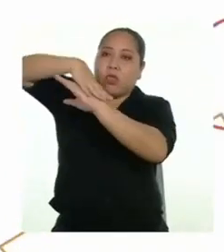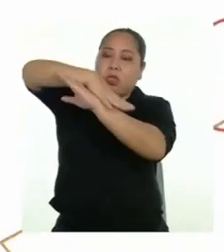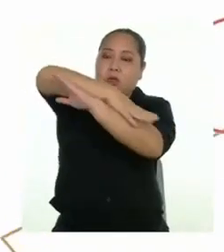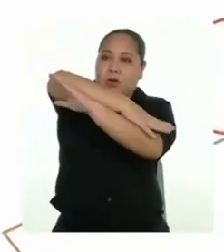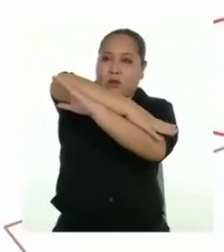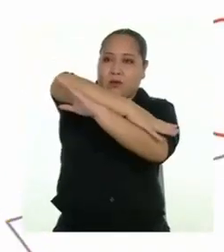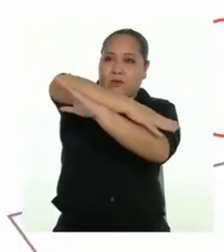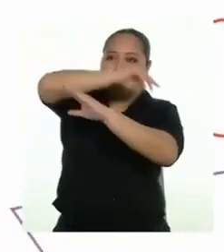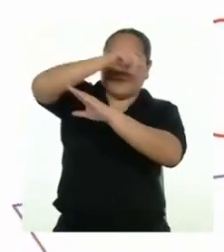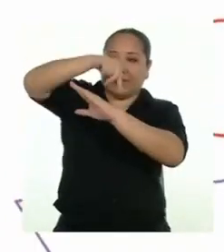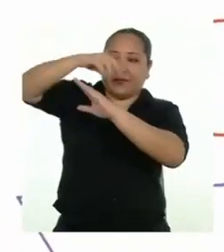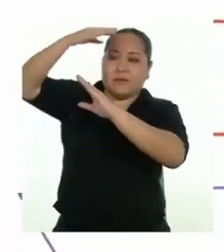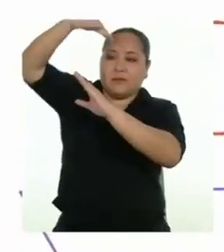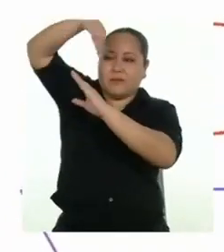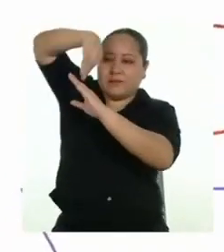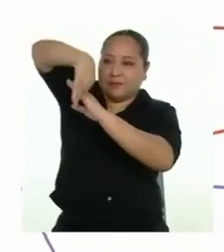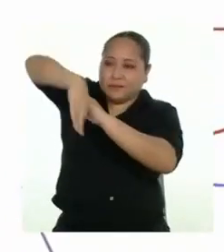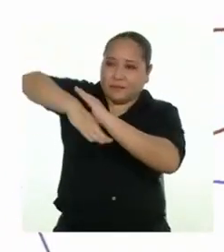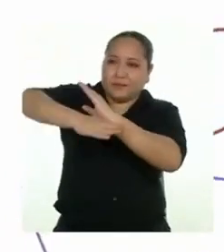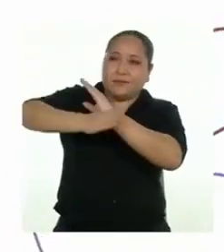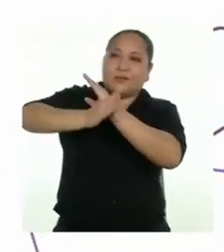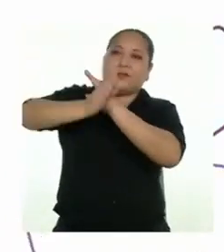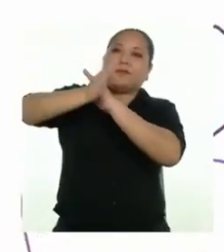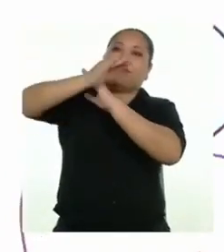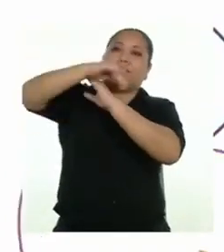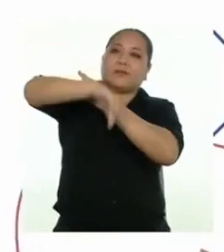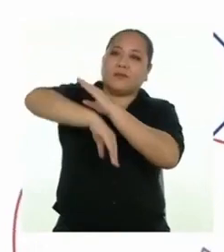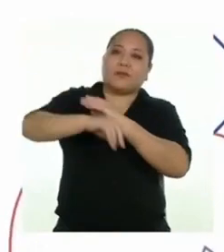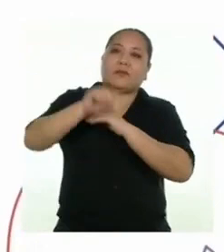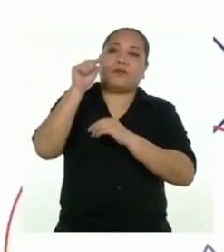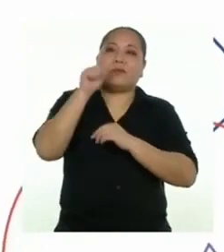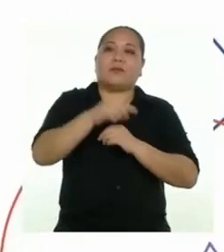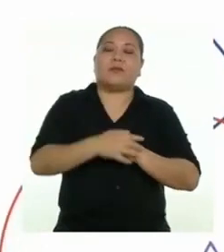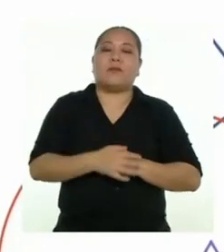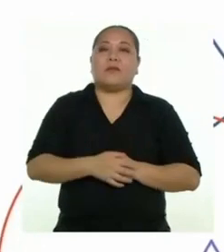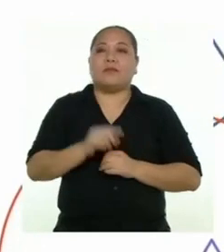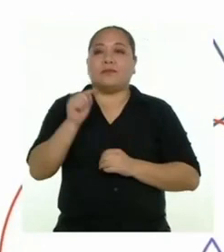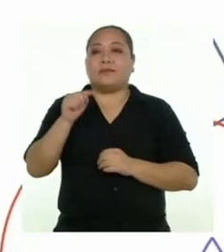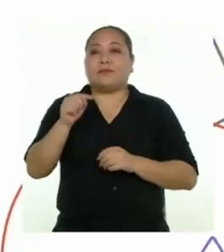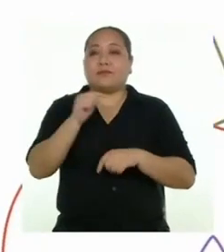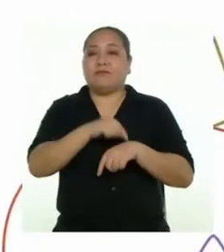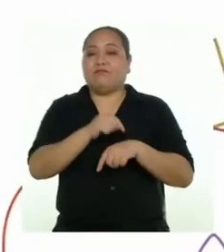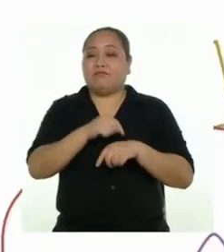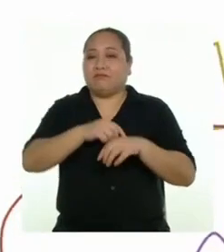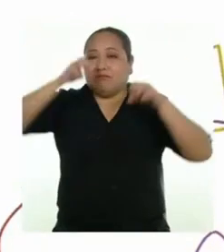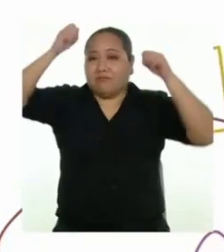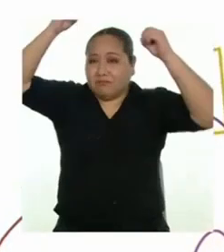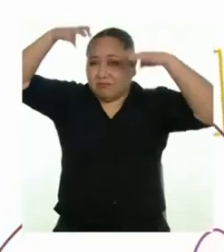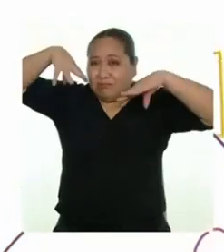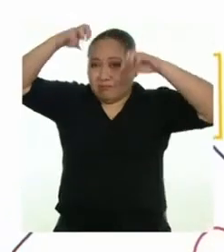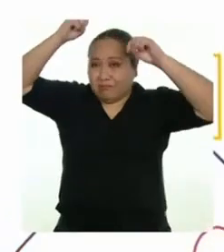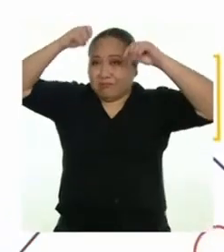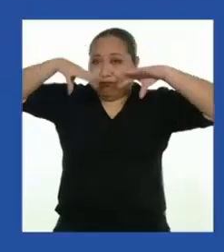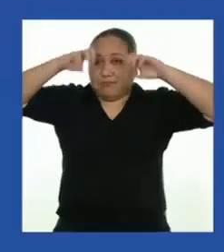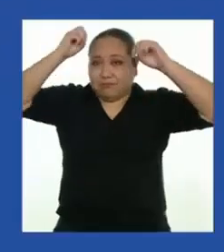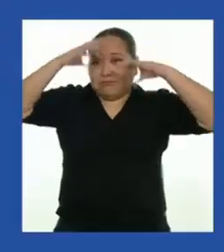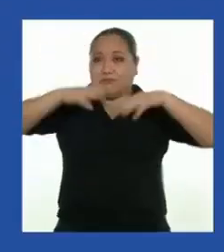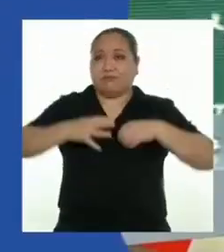que causa erosión y que se produce en las laderas durante la época de lluvias.